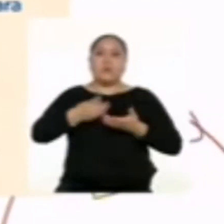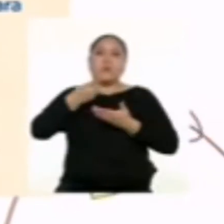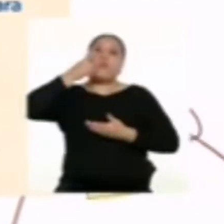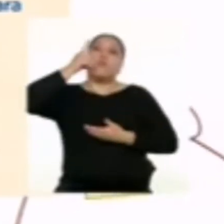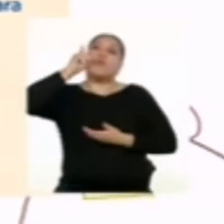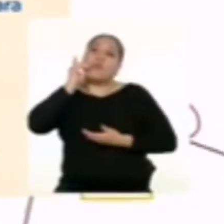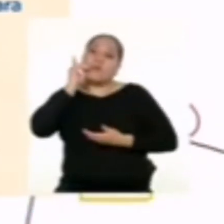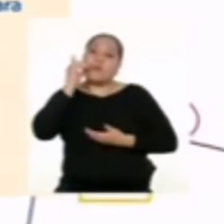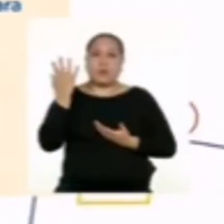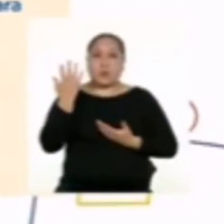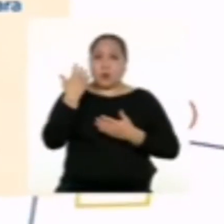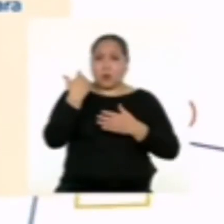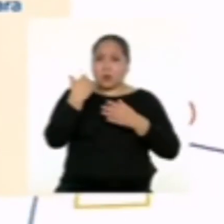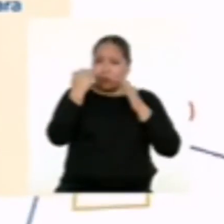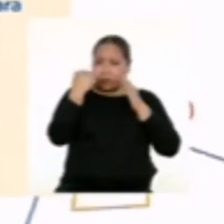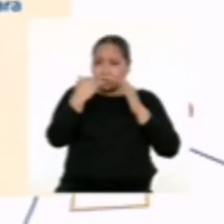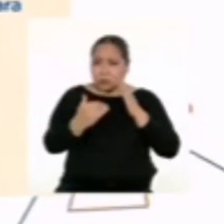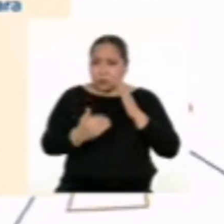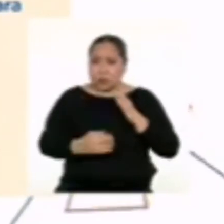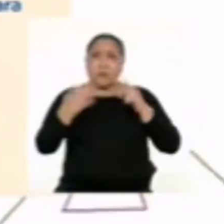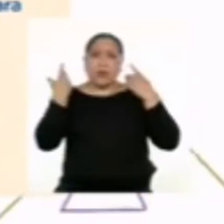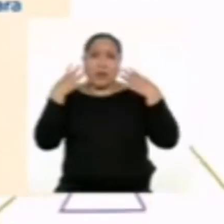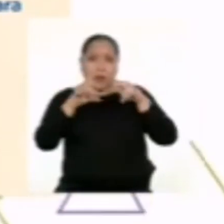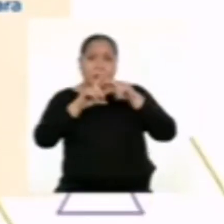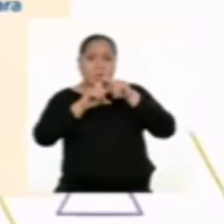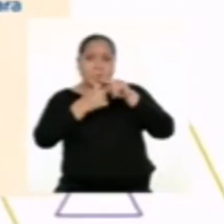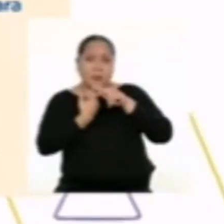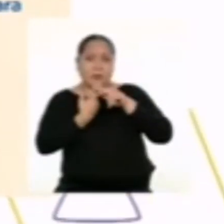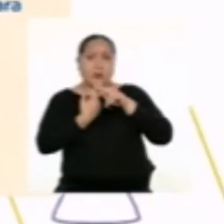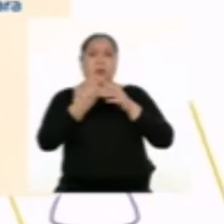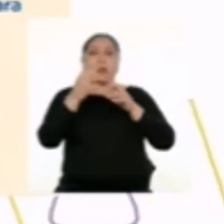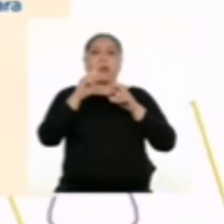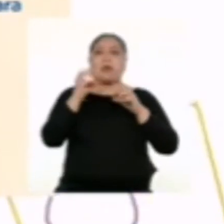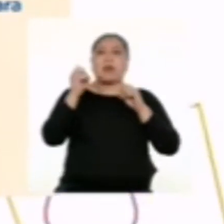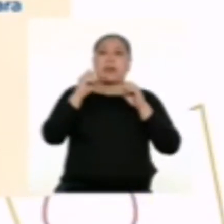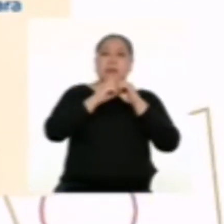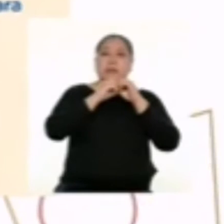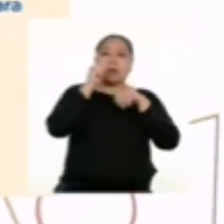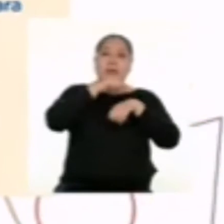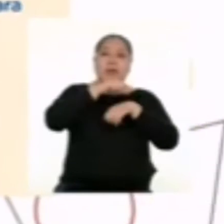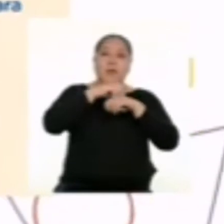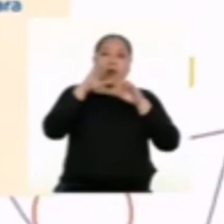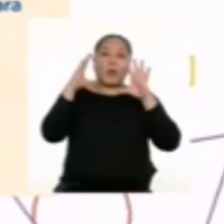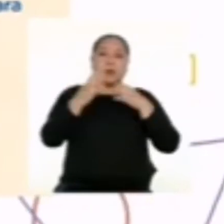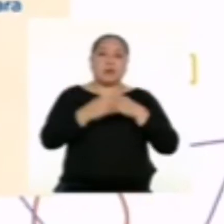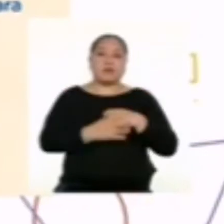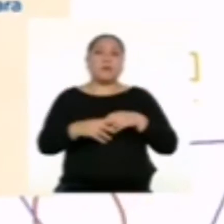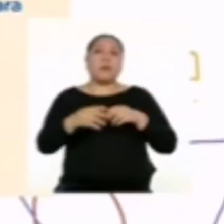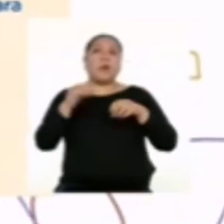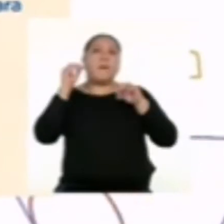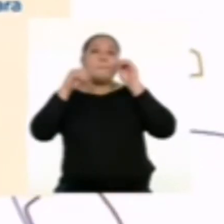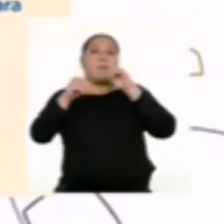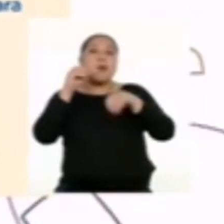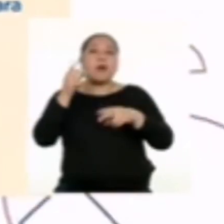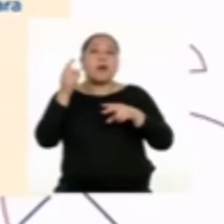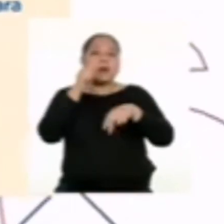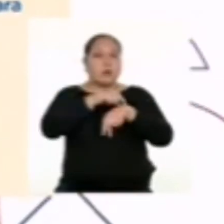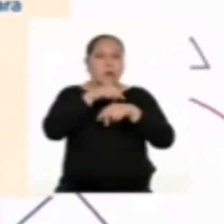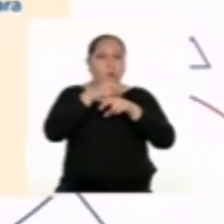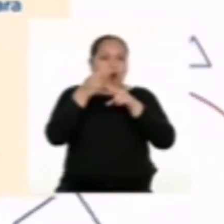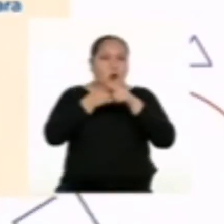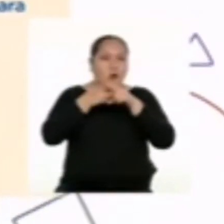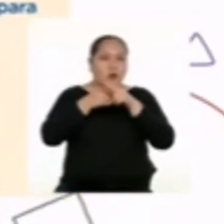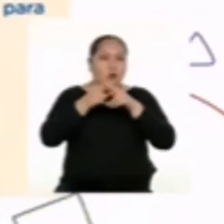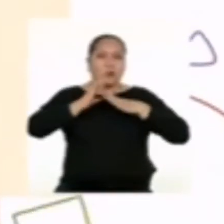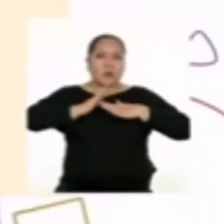desayunar o lo que sea necesario para empezar el día escolar. Programe pequeños descansos y una hora